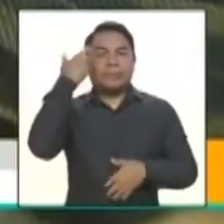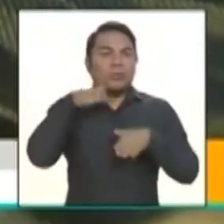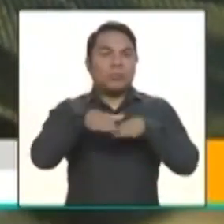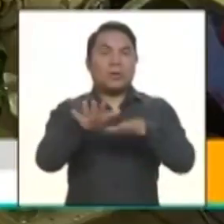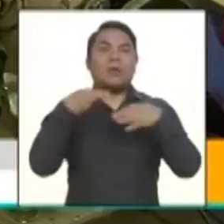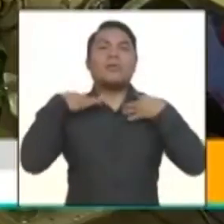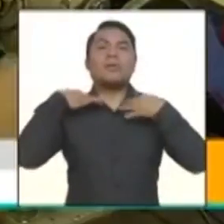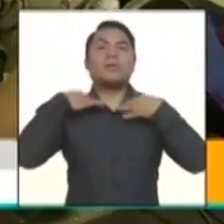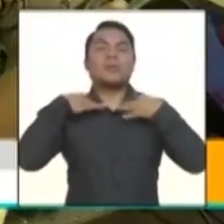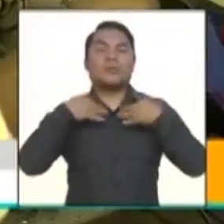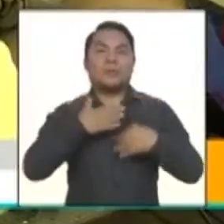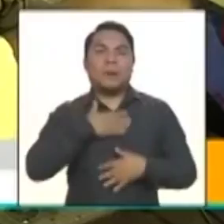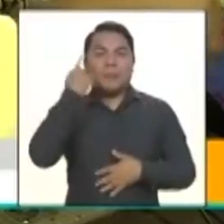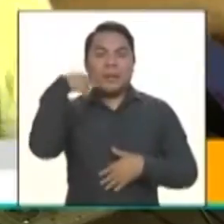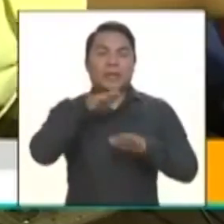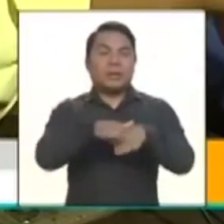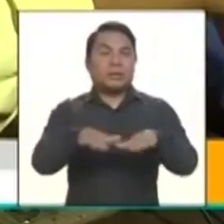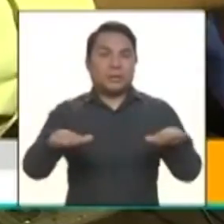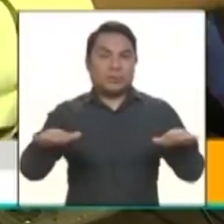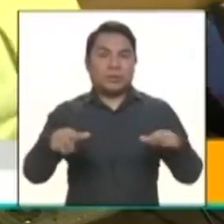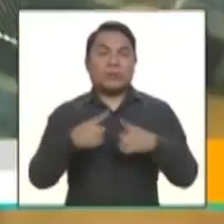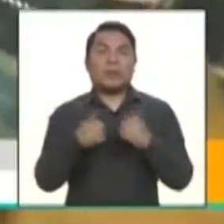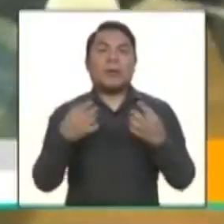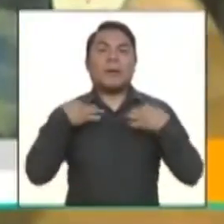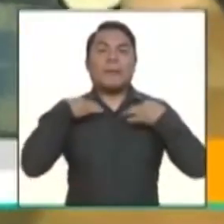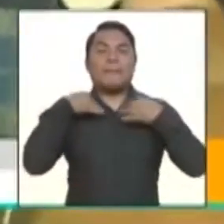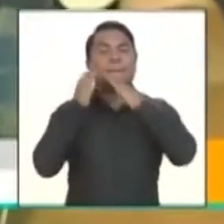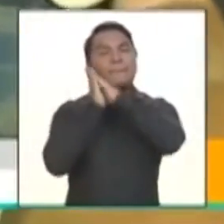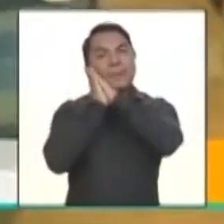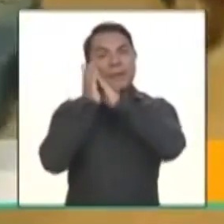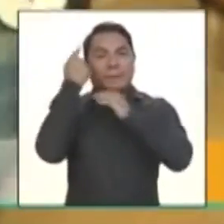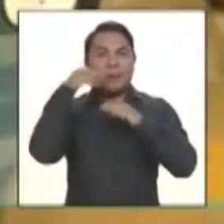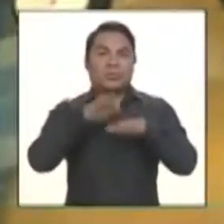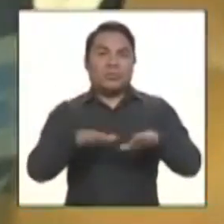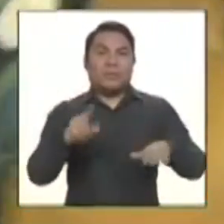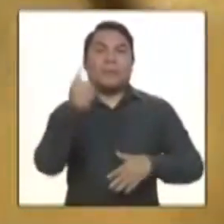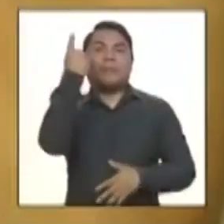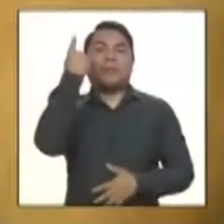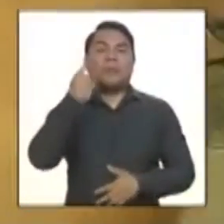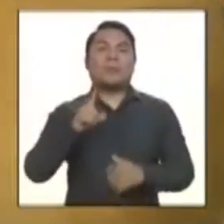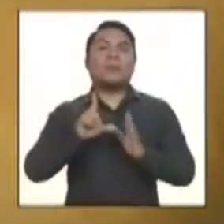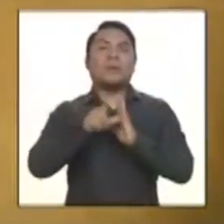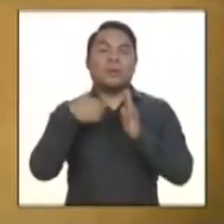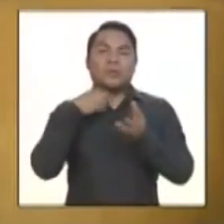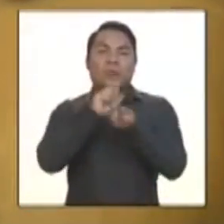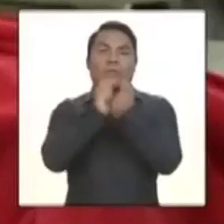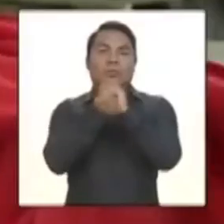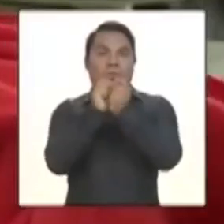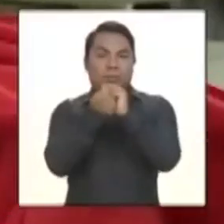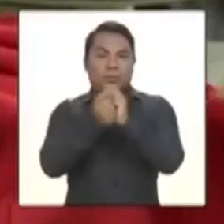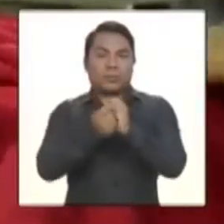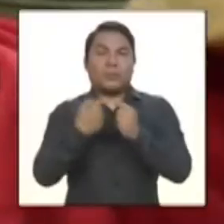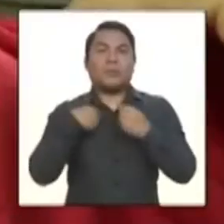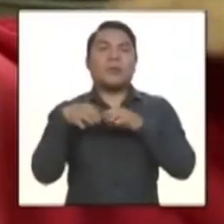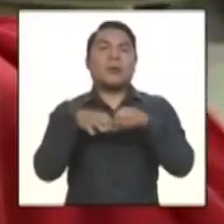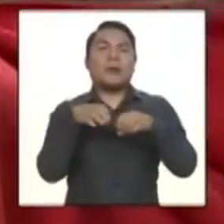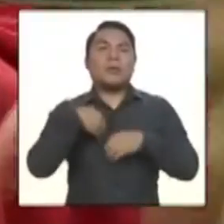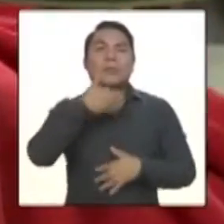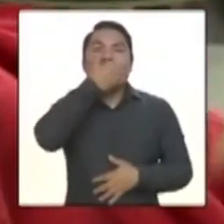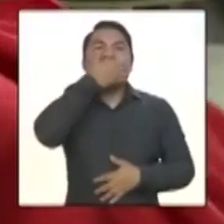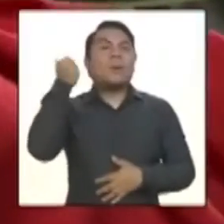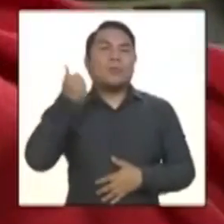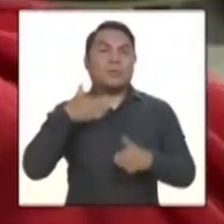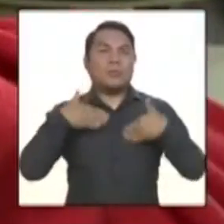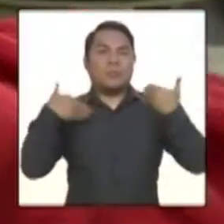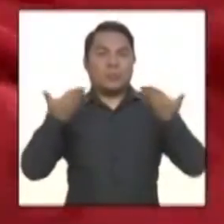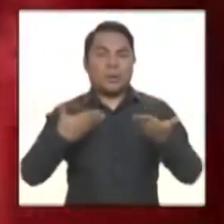Ropa para, para niños, o pijamas en primer lugar, trato de adaptarme, hago lo mejor que puedo